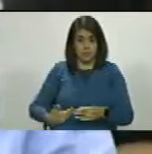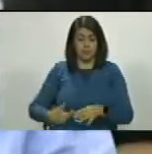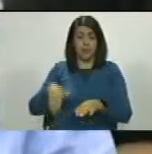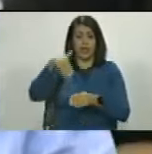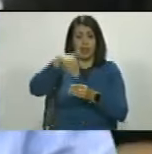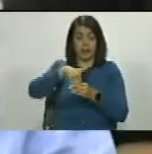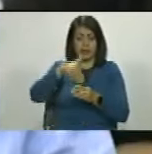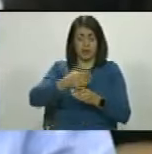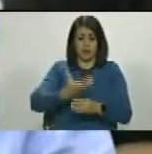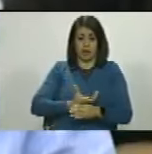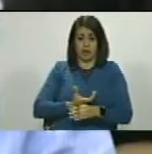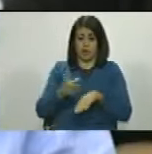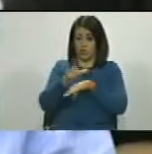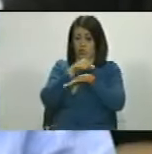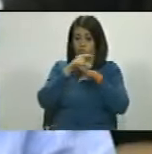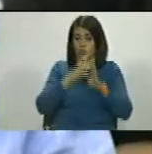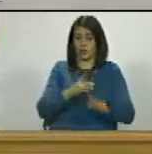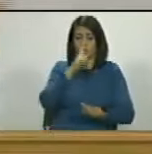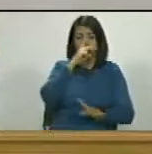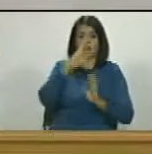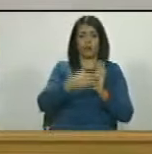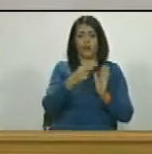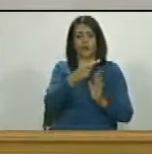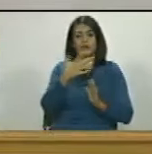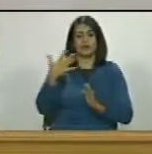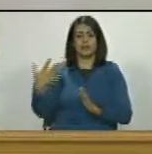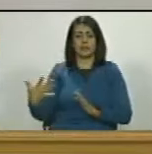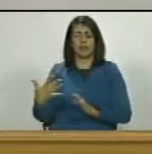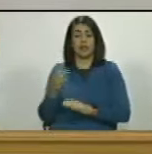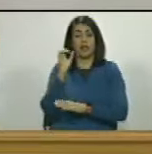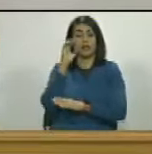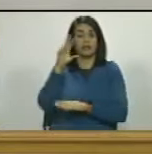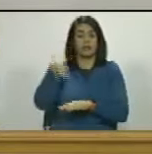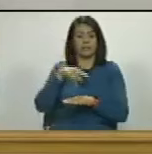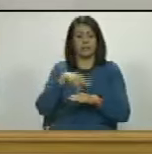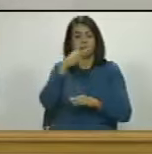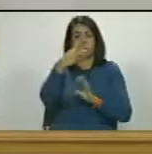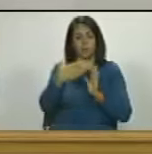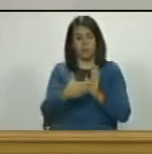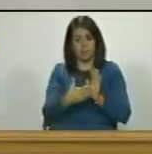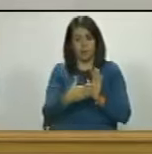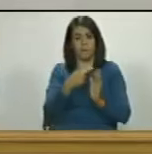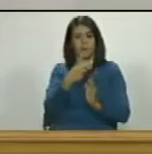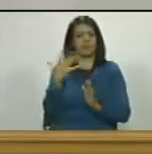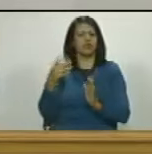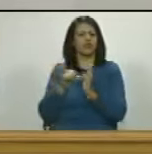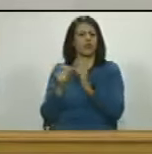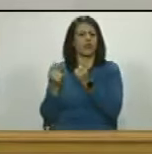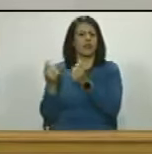para las elecciones alcalde y gobernador en 2025 y para las elecciones parlamentares de 2025 de donde